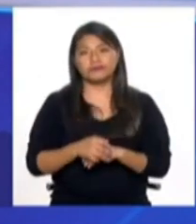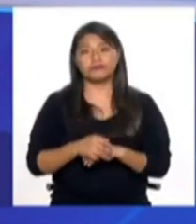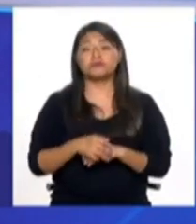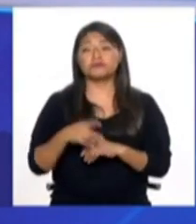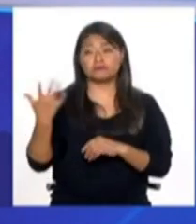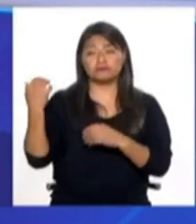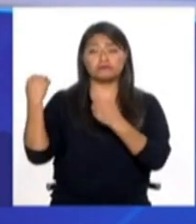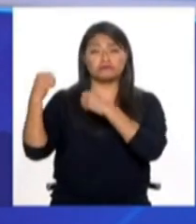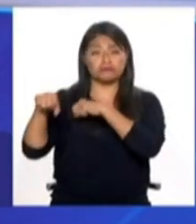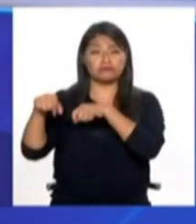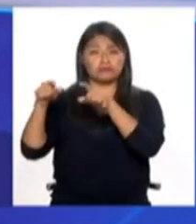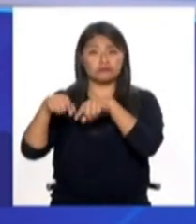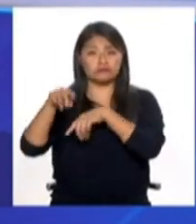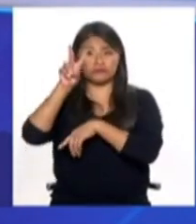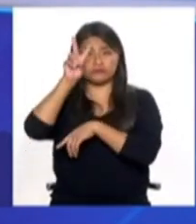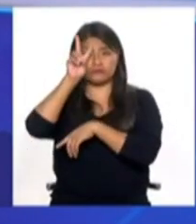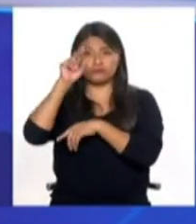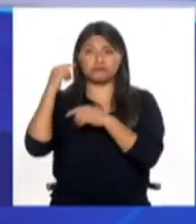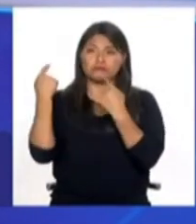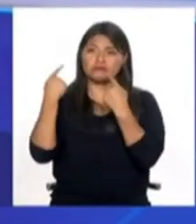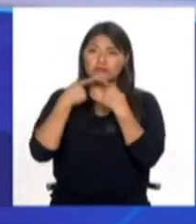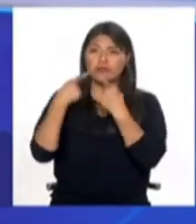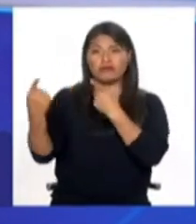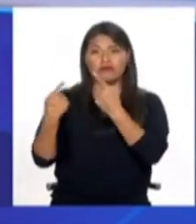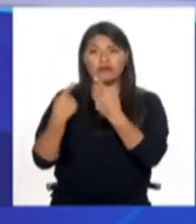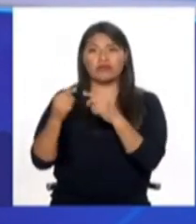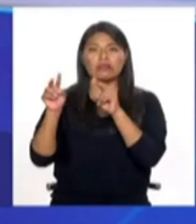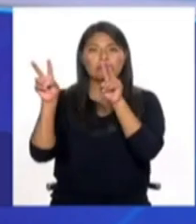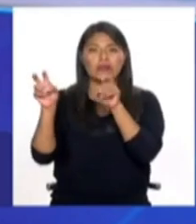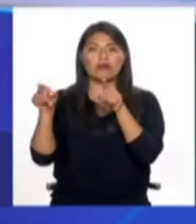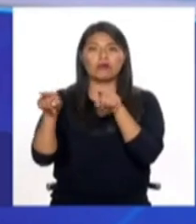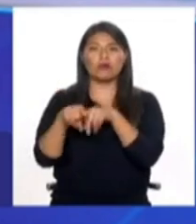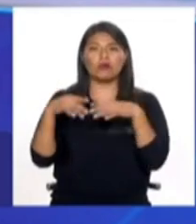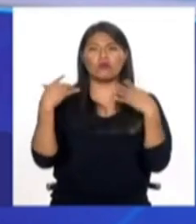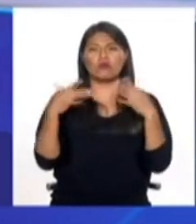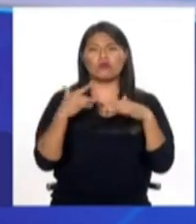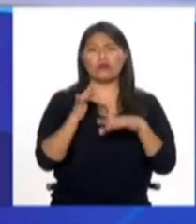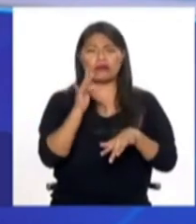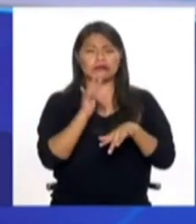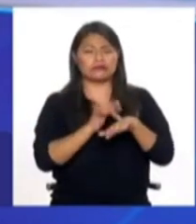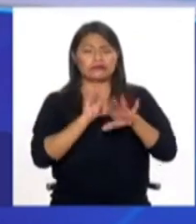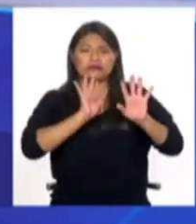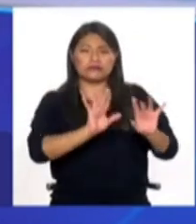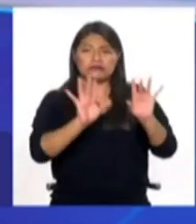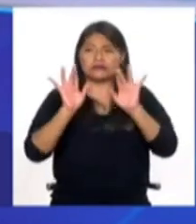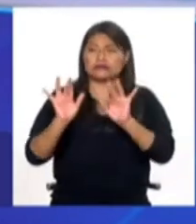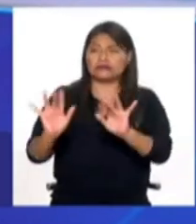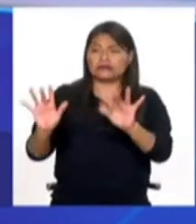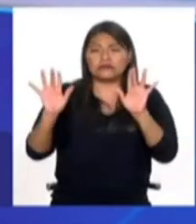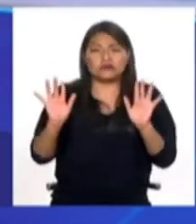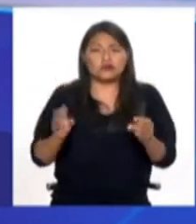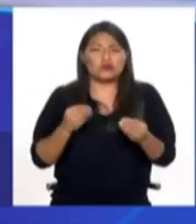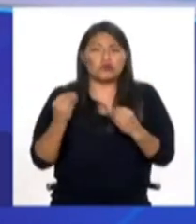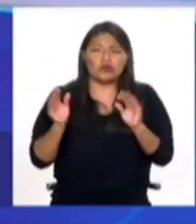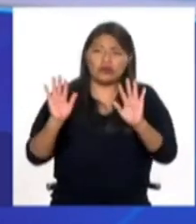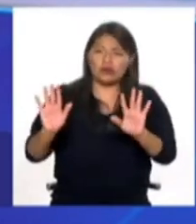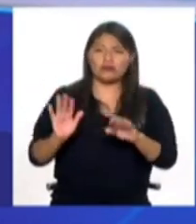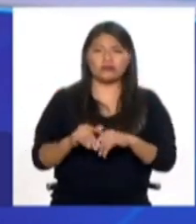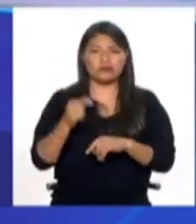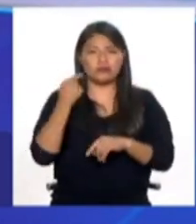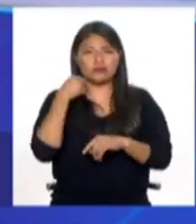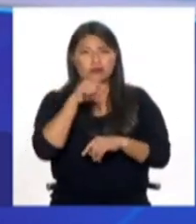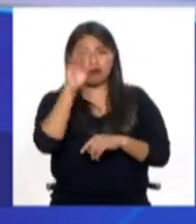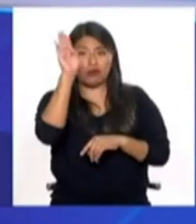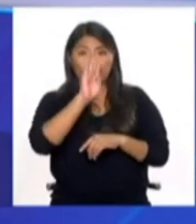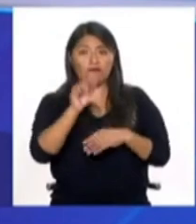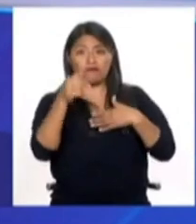deportivos en nuestro país que hablan de que hay una extrema sensibilidad, esto se debe a la sensibilidad que tienen